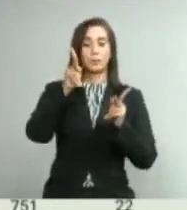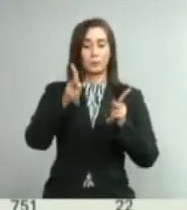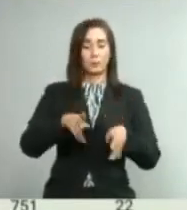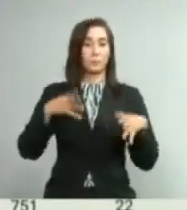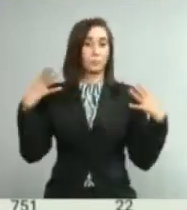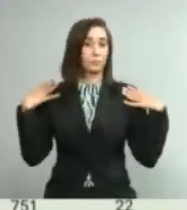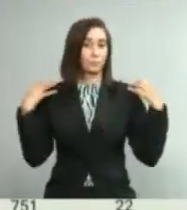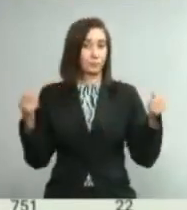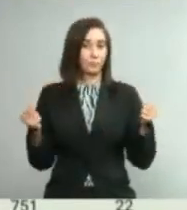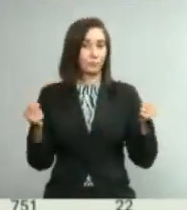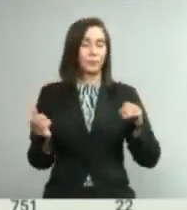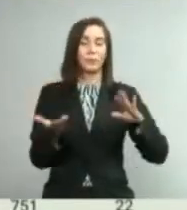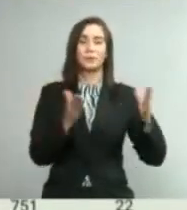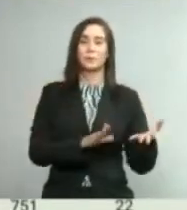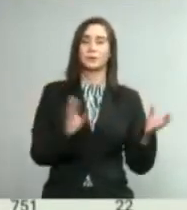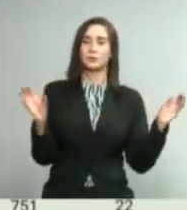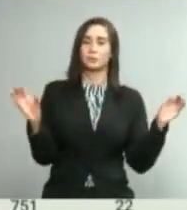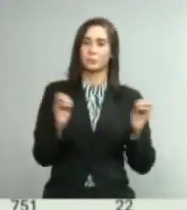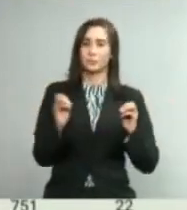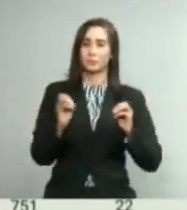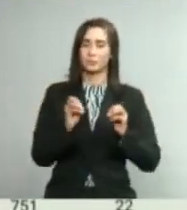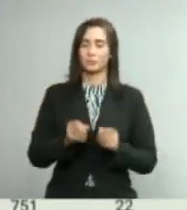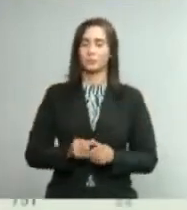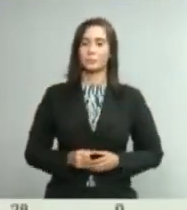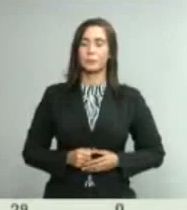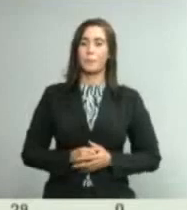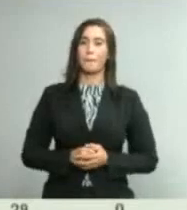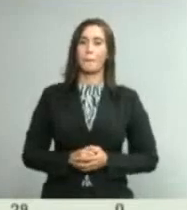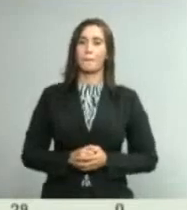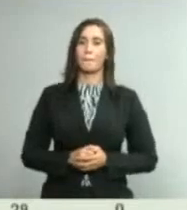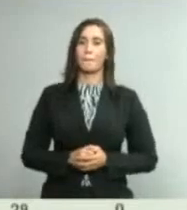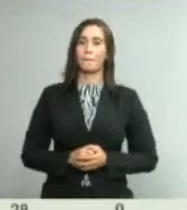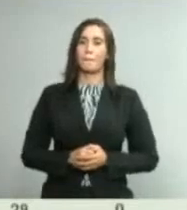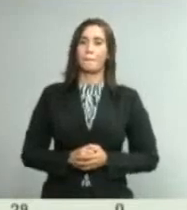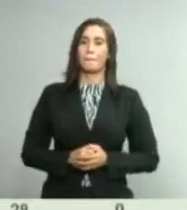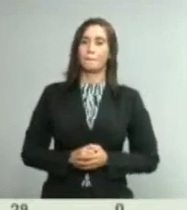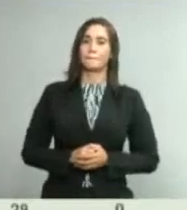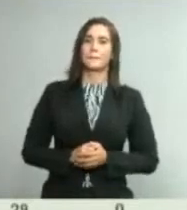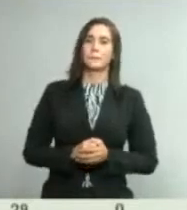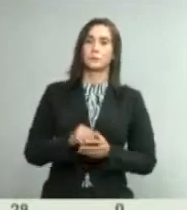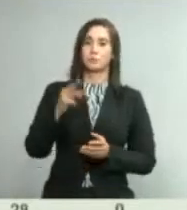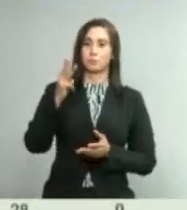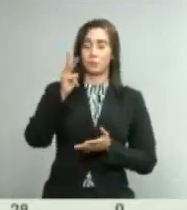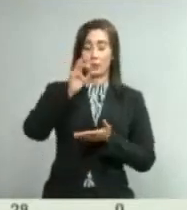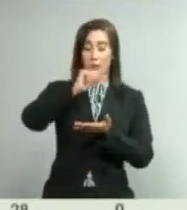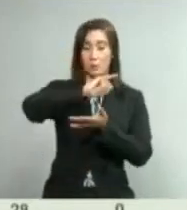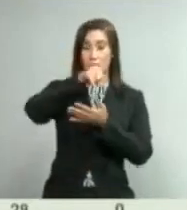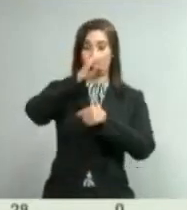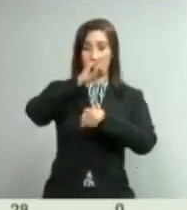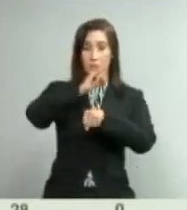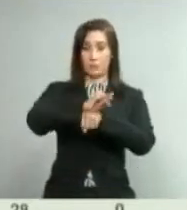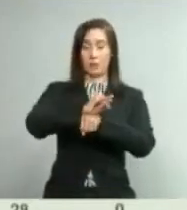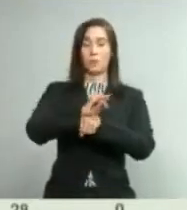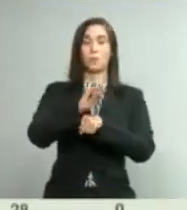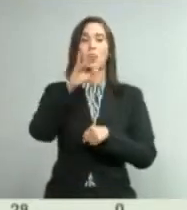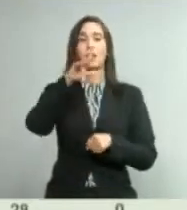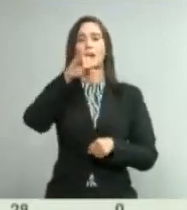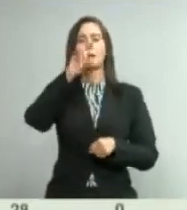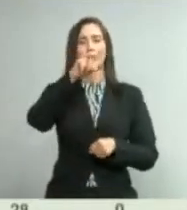recuperados, cero fallecimientos. María Trinidad Sánchez, cero casos nuevos,